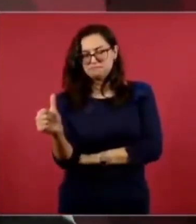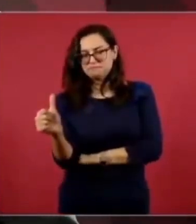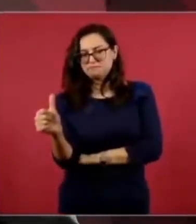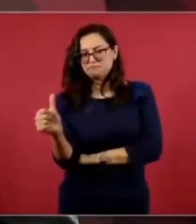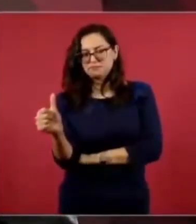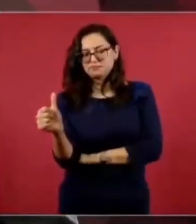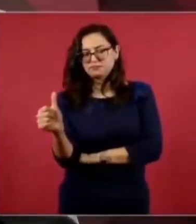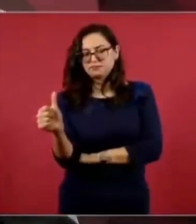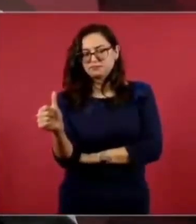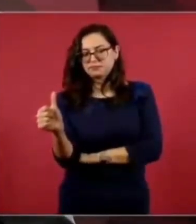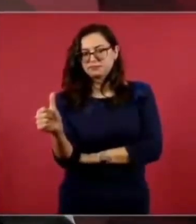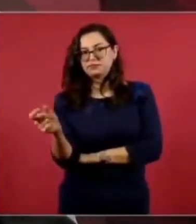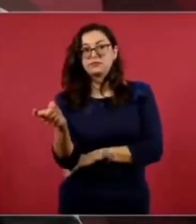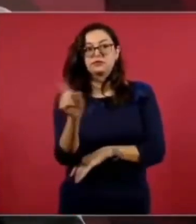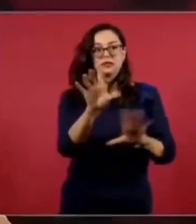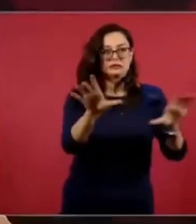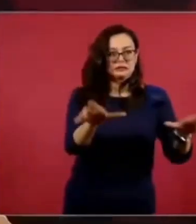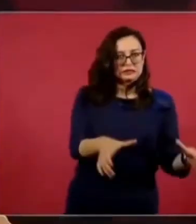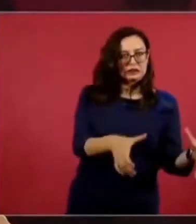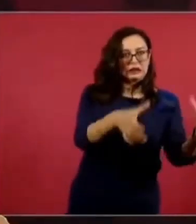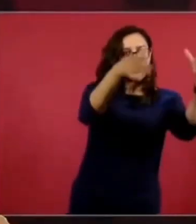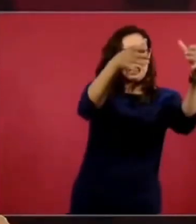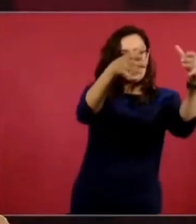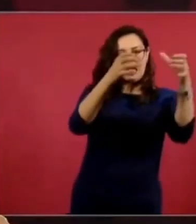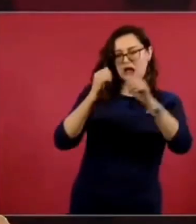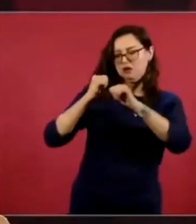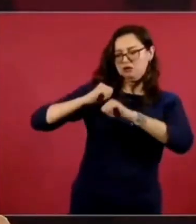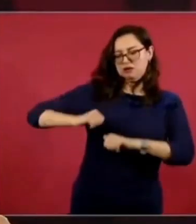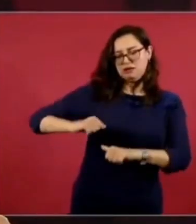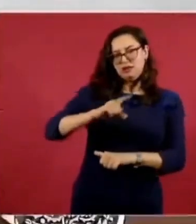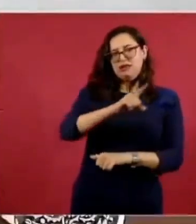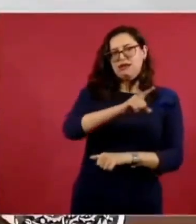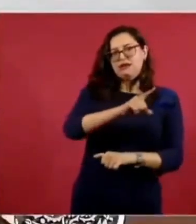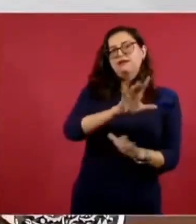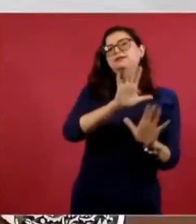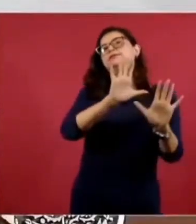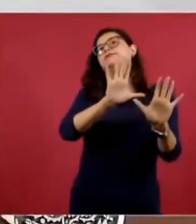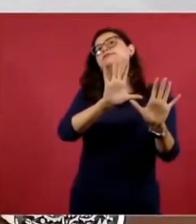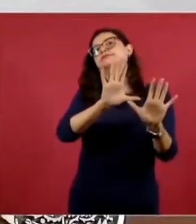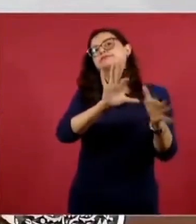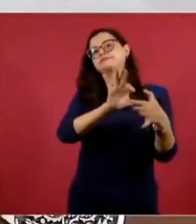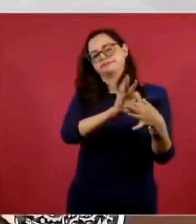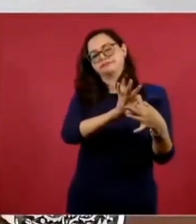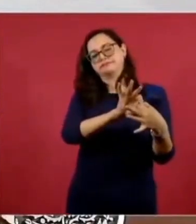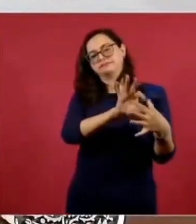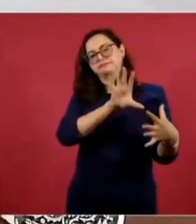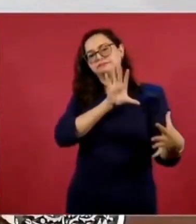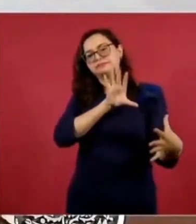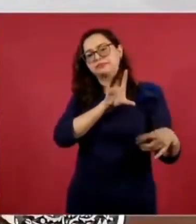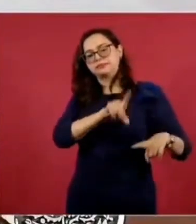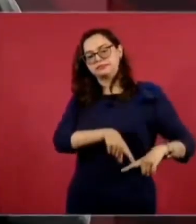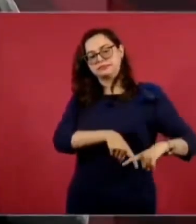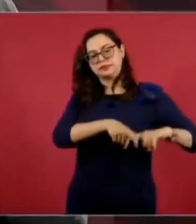No, son las élites, y eso hay que